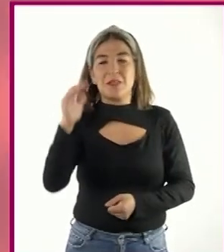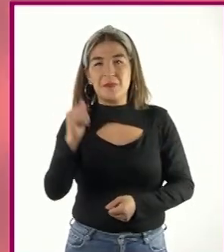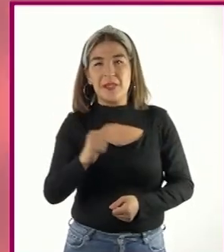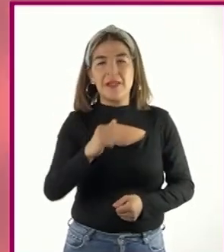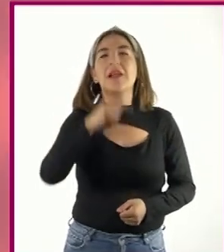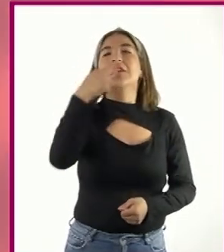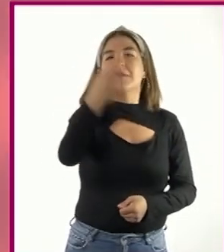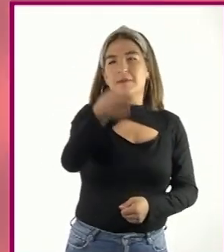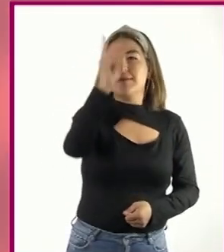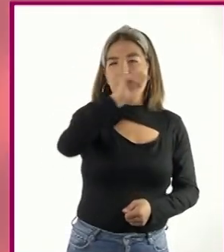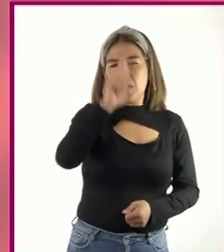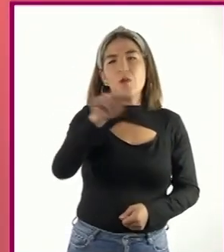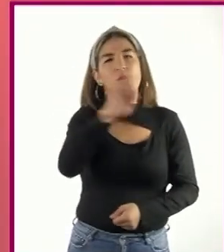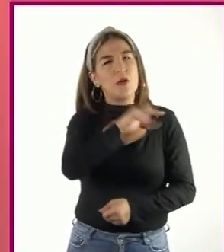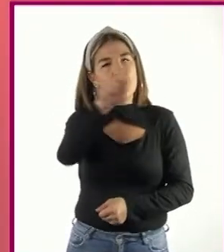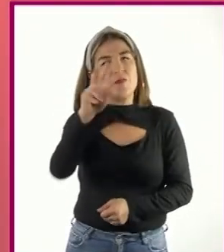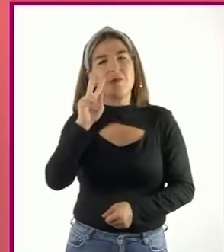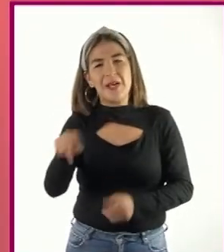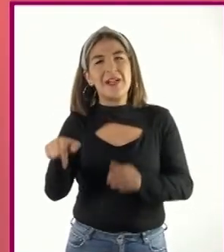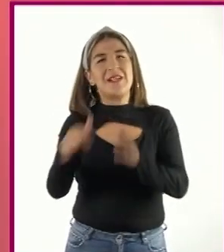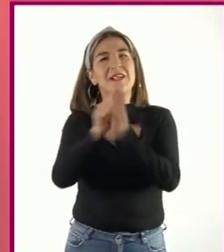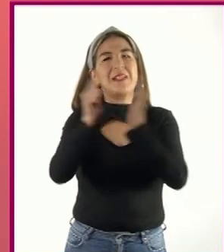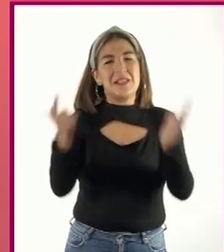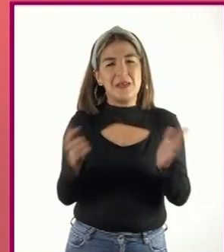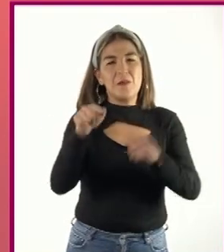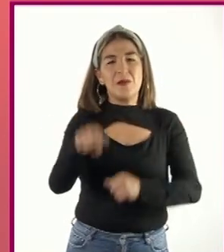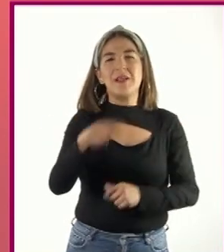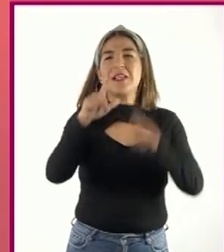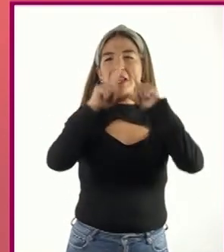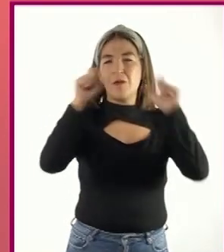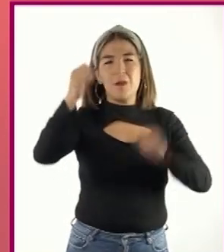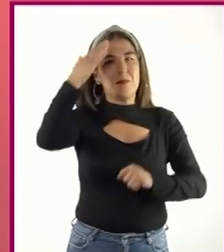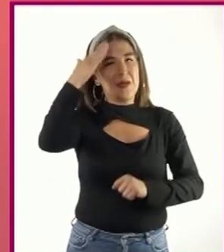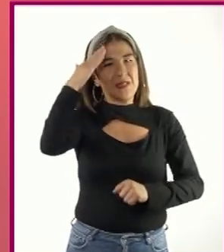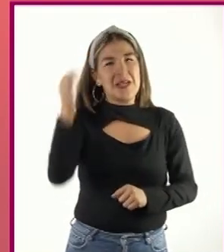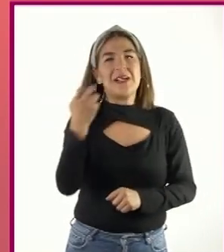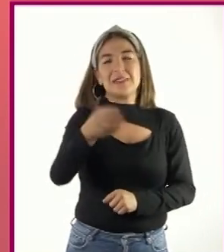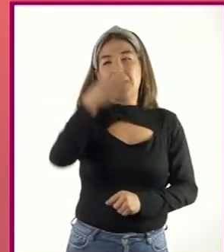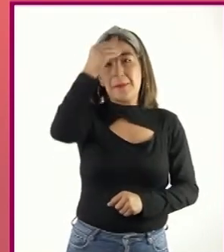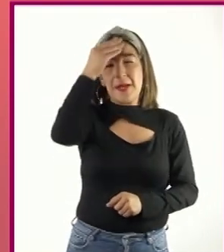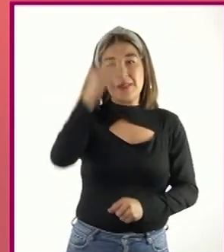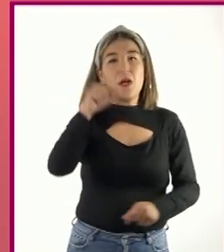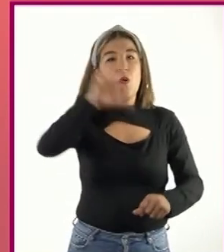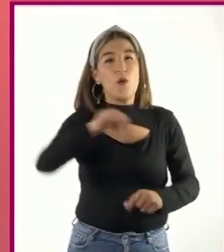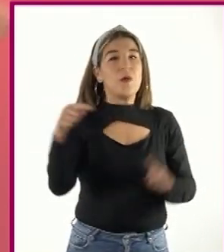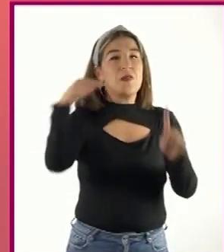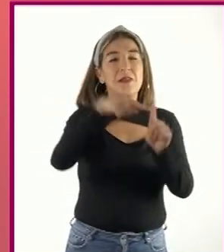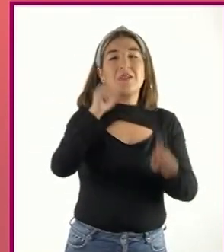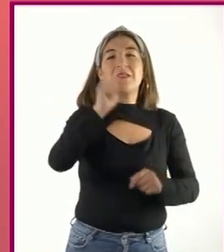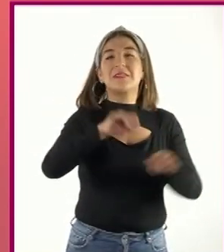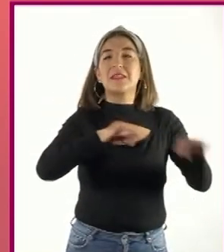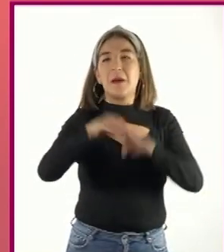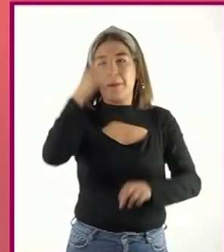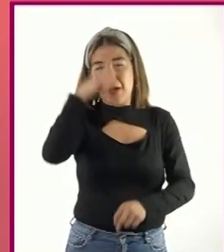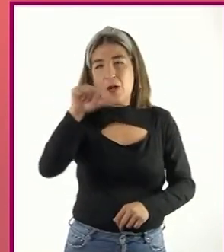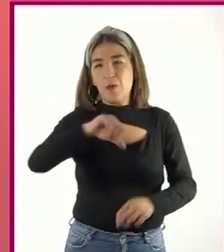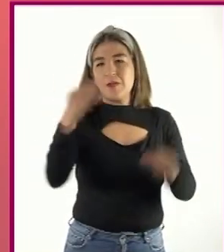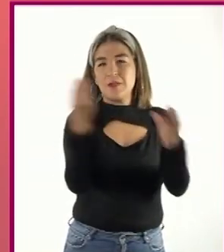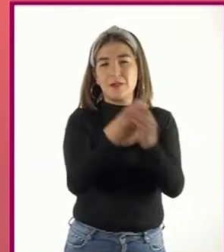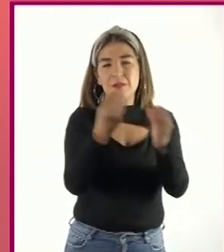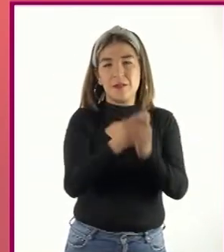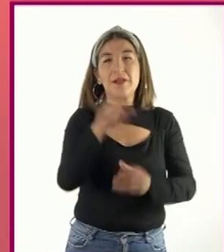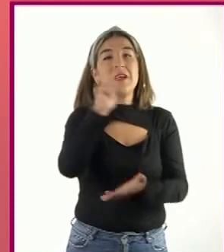recomiendo consultar en su libro de texto de lengua materna el aprendizaje esperado que trabajamos en esta sesión,